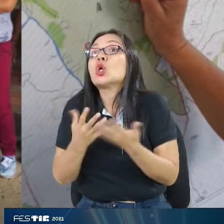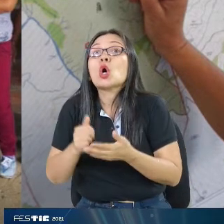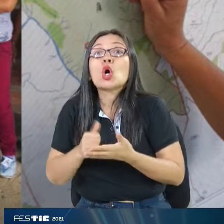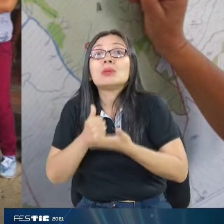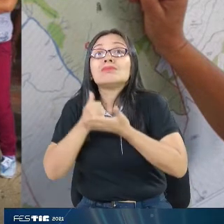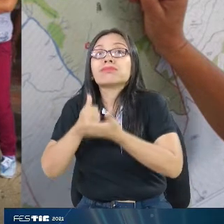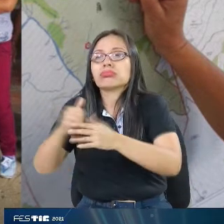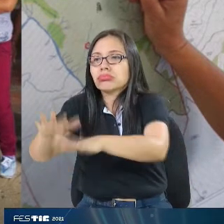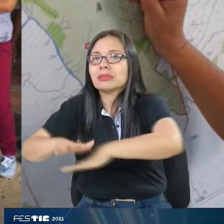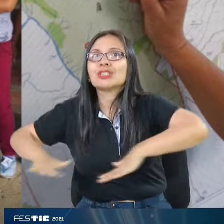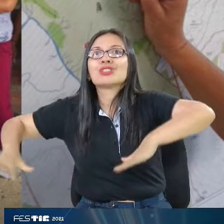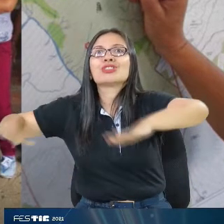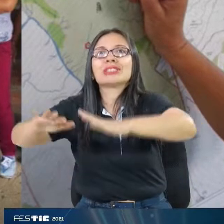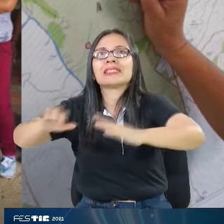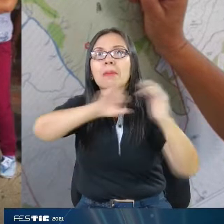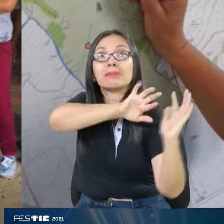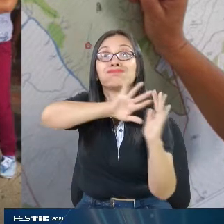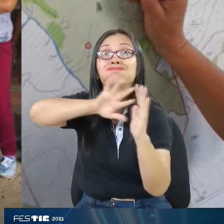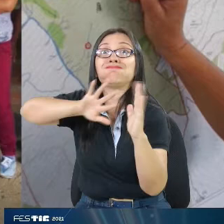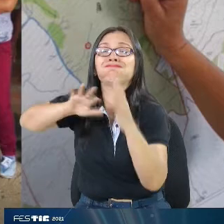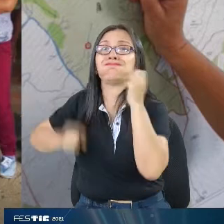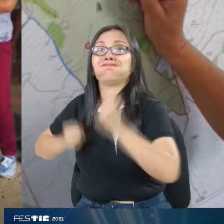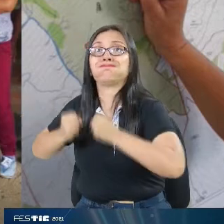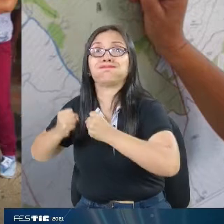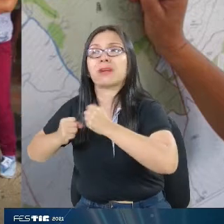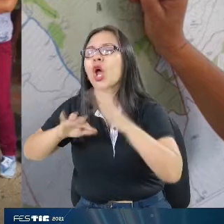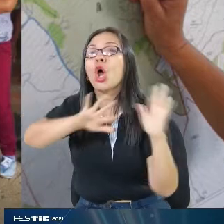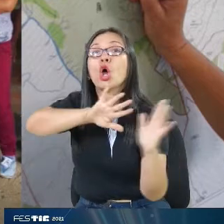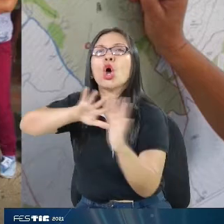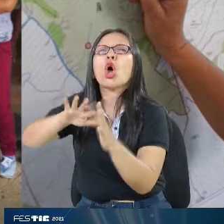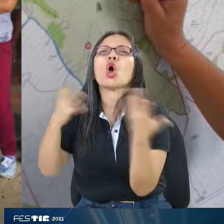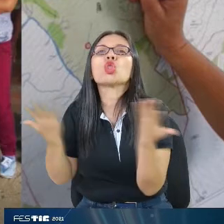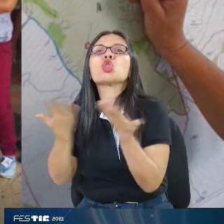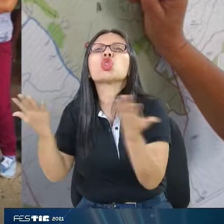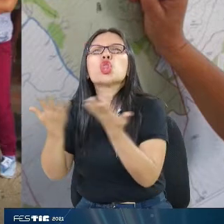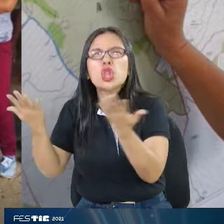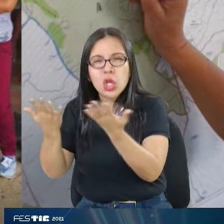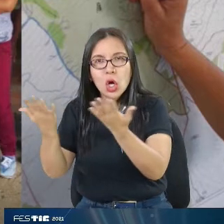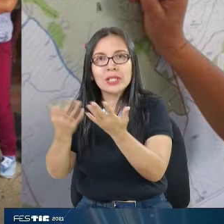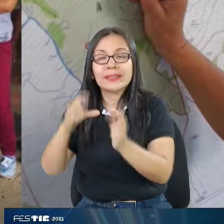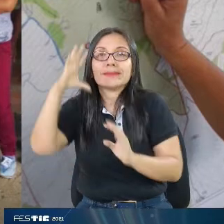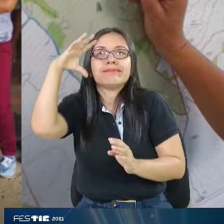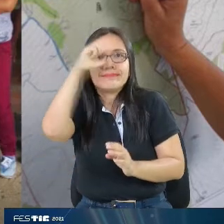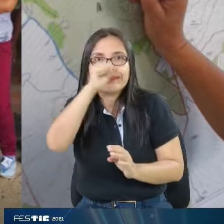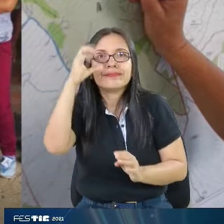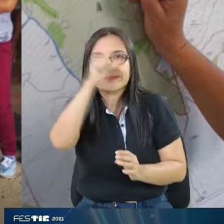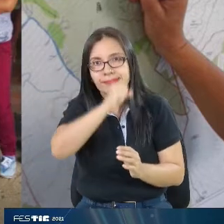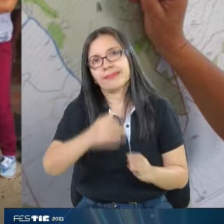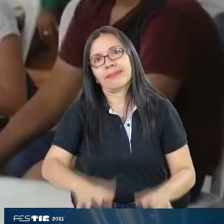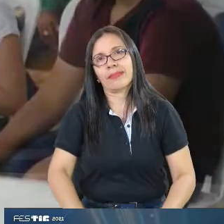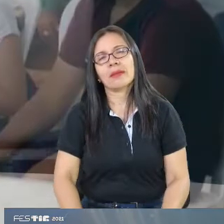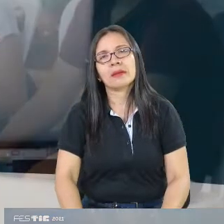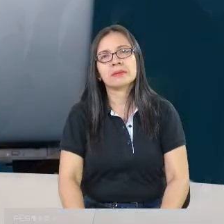serían las zonas propicias para desplazarse y para utilizar y estar en caso de que ocurra algo.